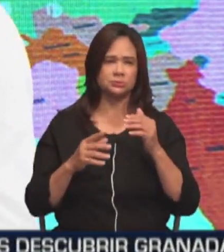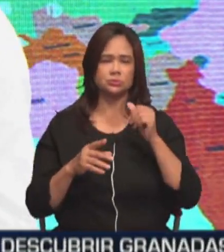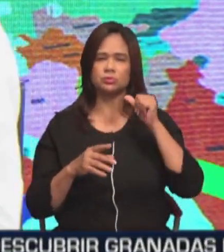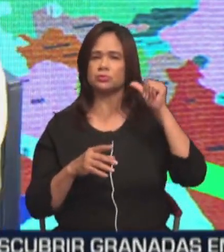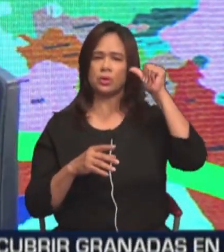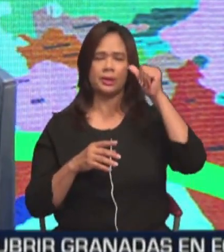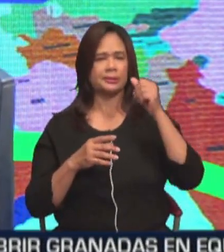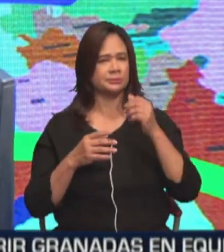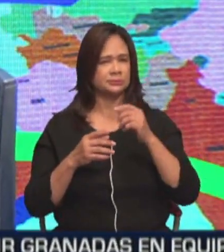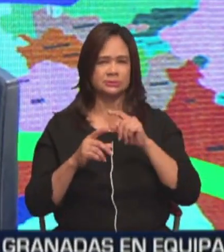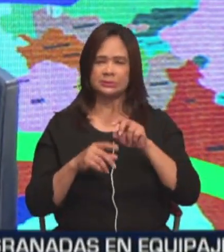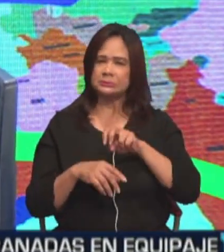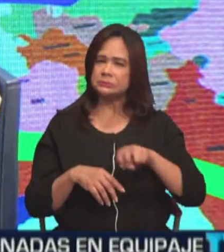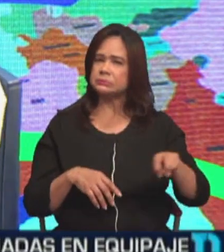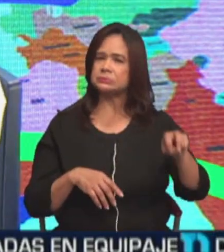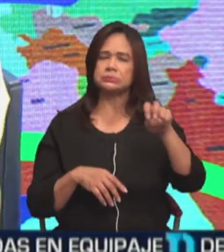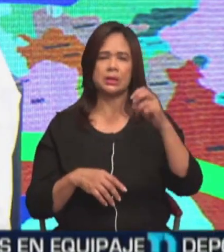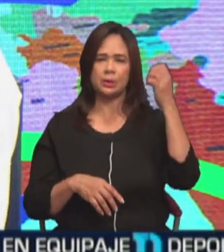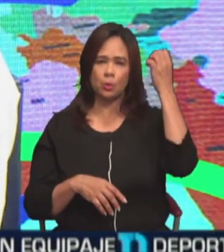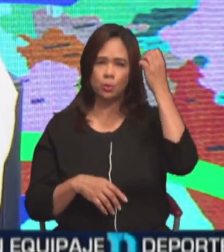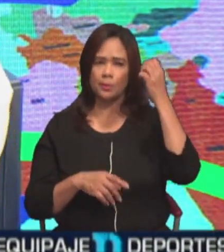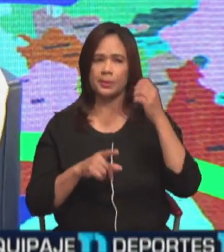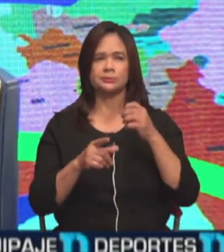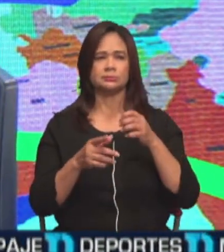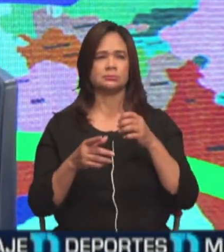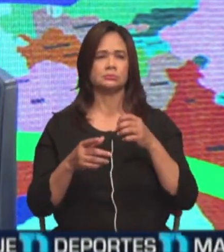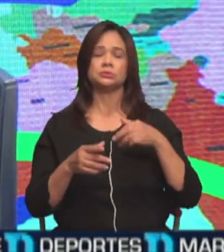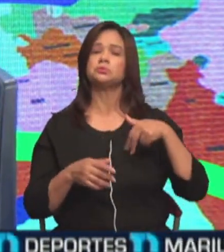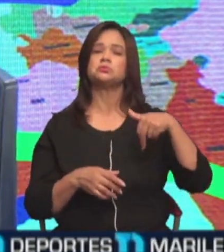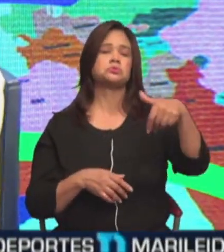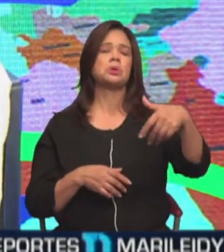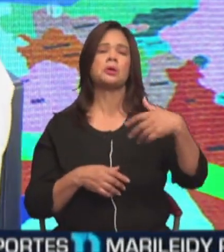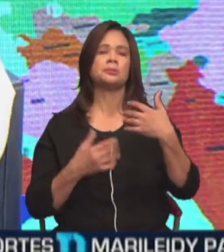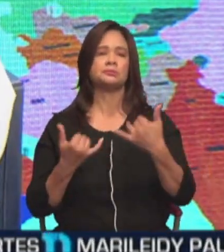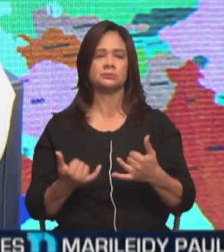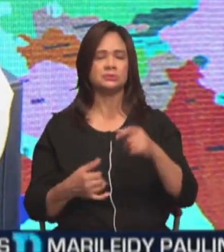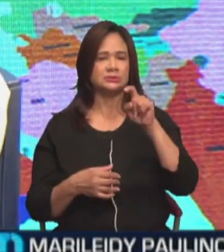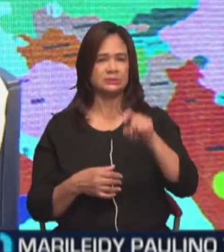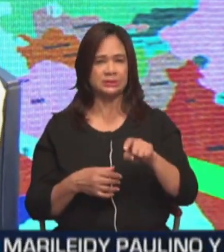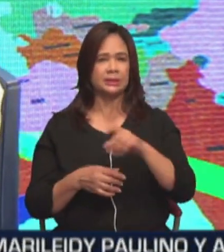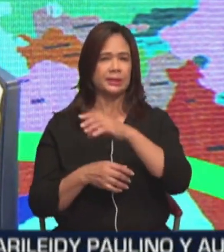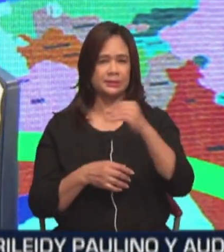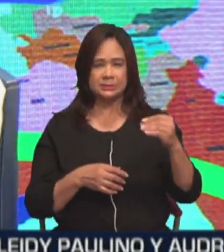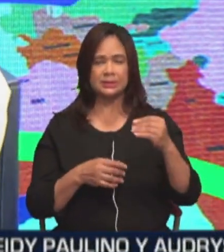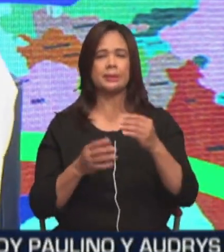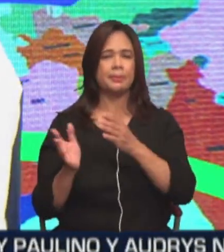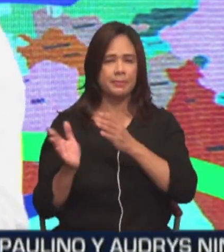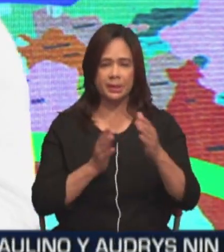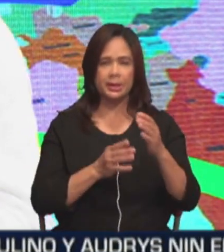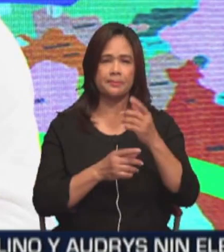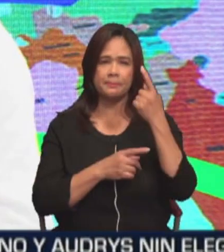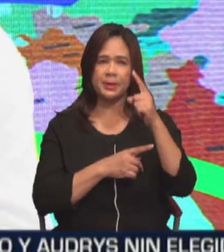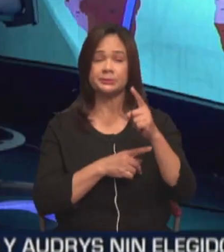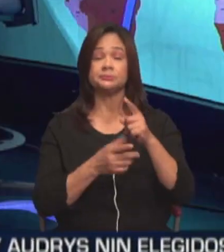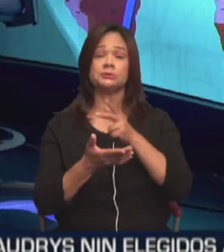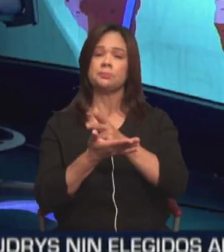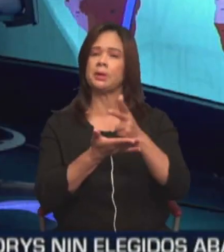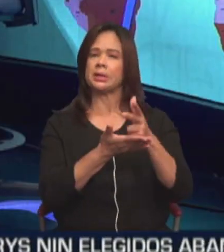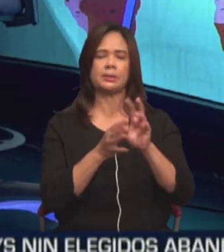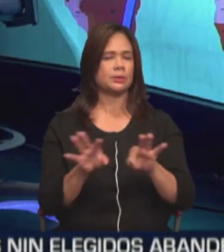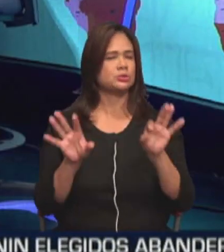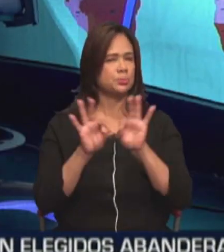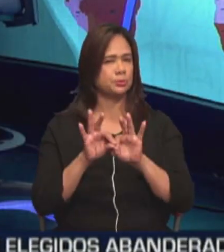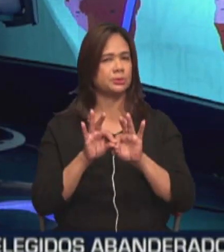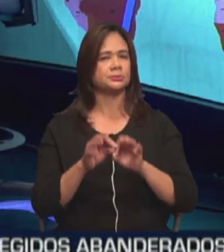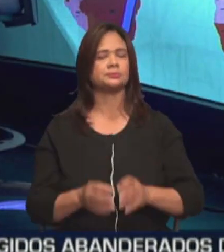vehículo. Todo tú te tienes que ir. En Europa, en Estados Unidos, tú sales a caminar. Aquí tú tienes que crearle las condiciones, pero el parqueo es clave.